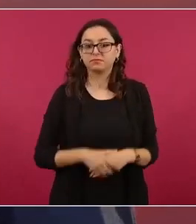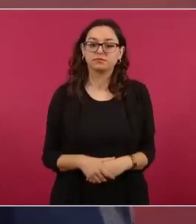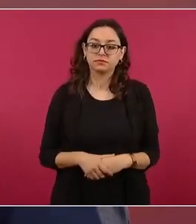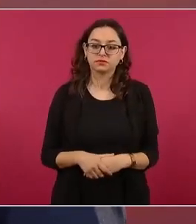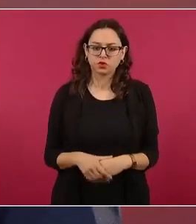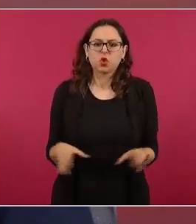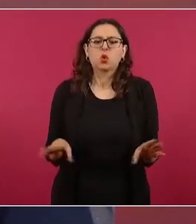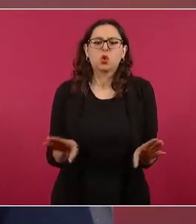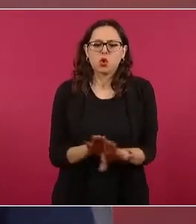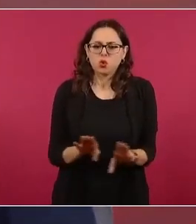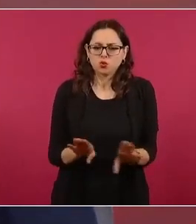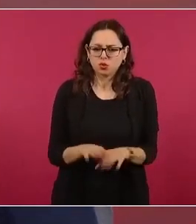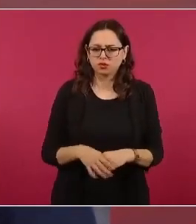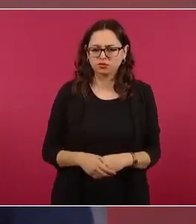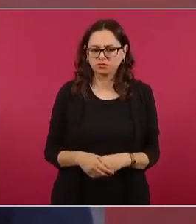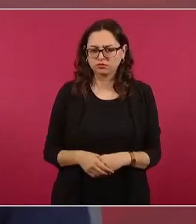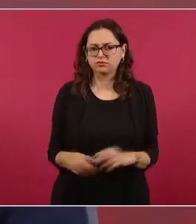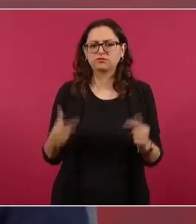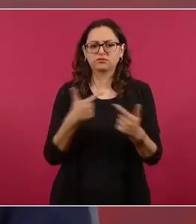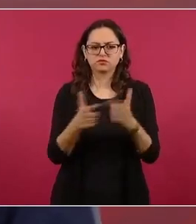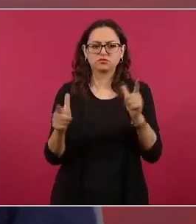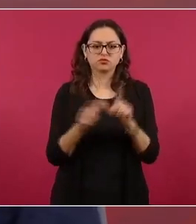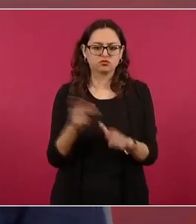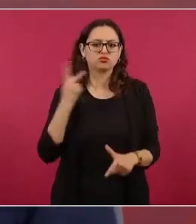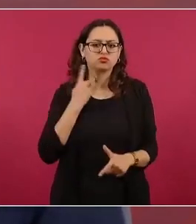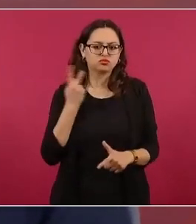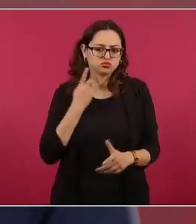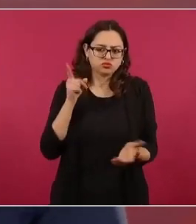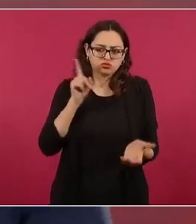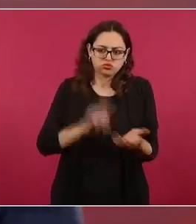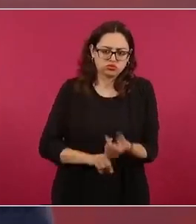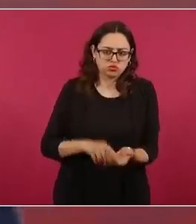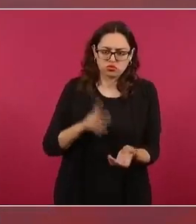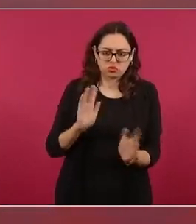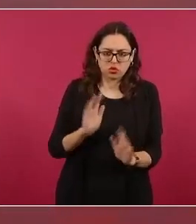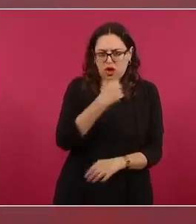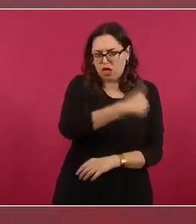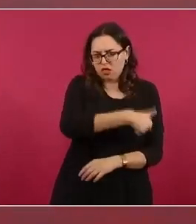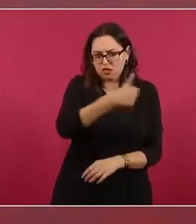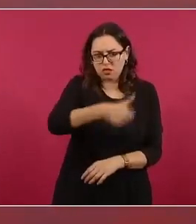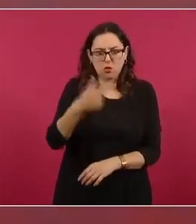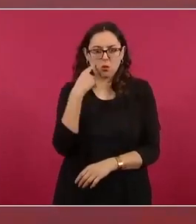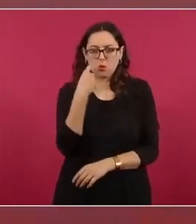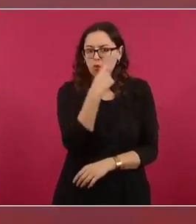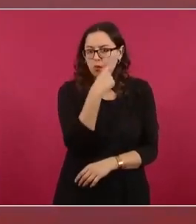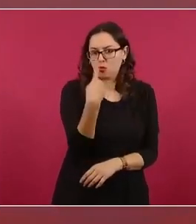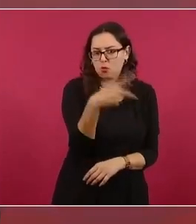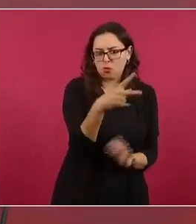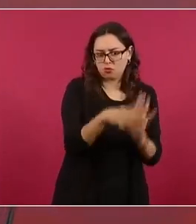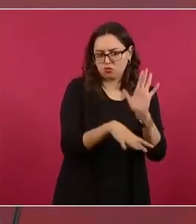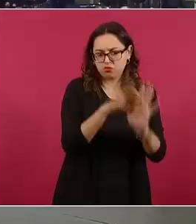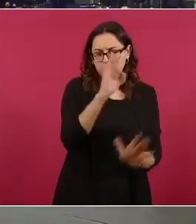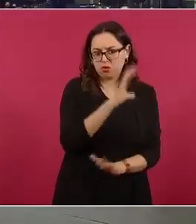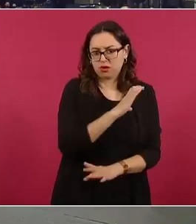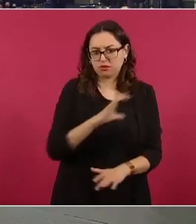procedimiento y en el caso de Morena hay un procedimiento que son encuestas